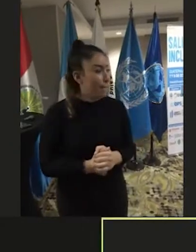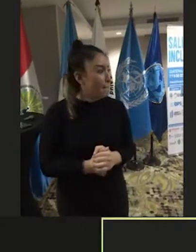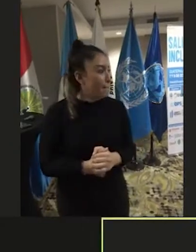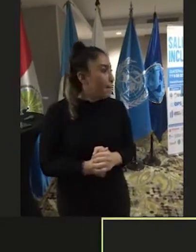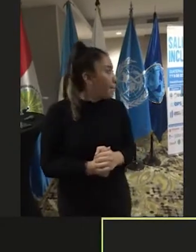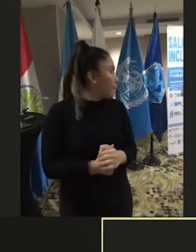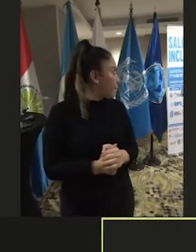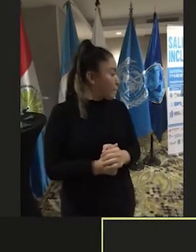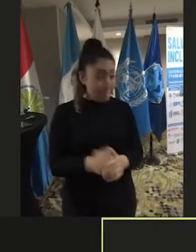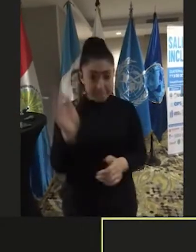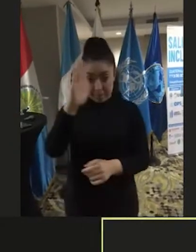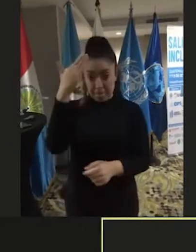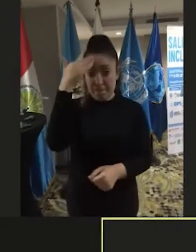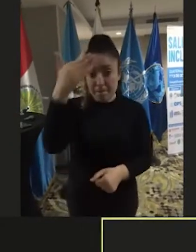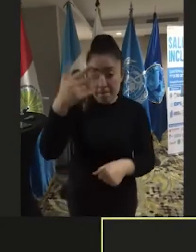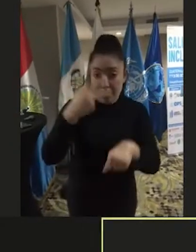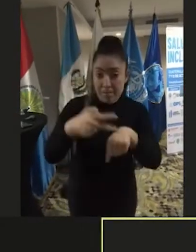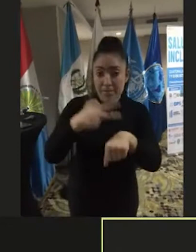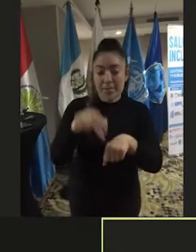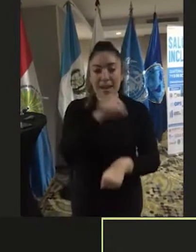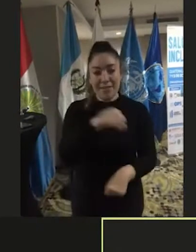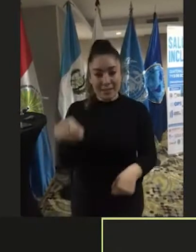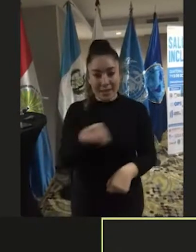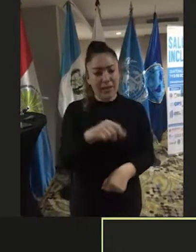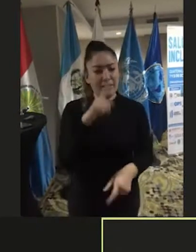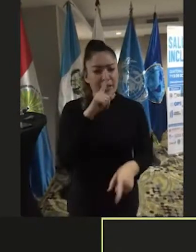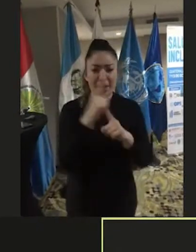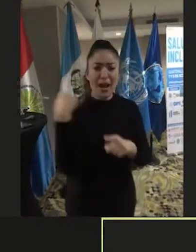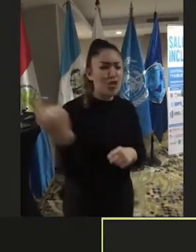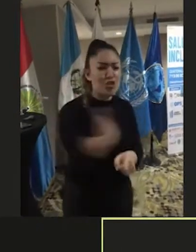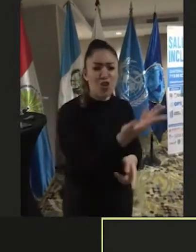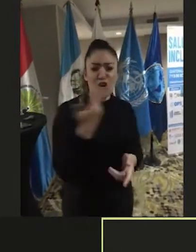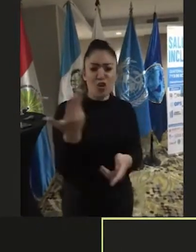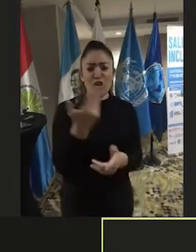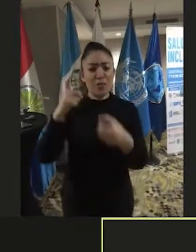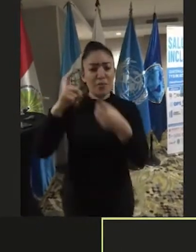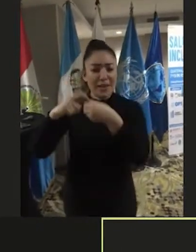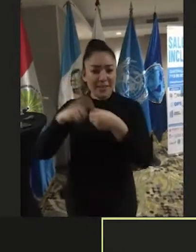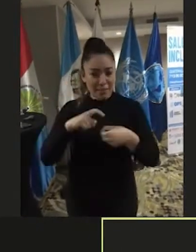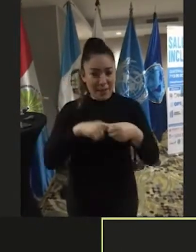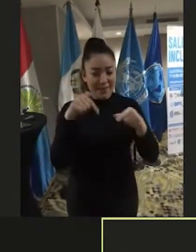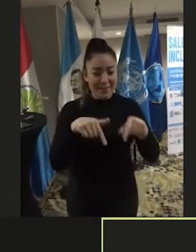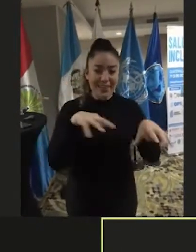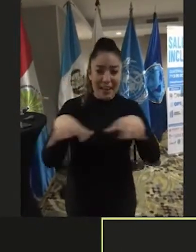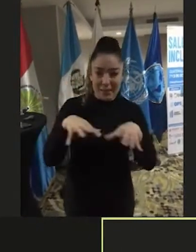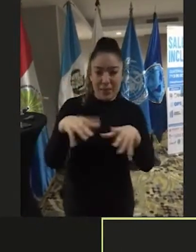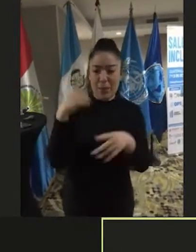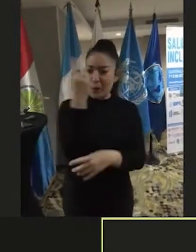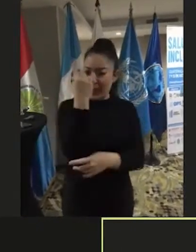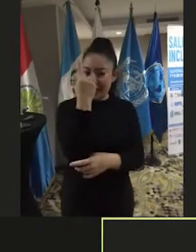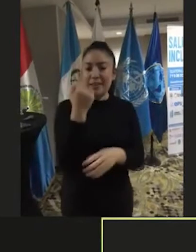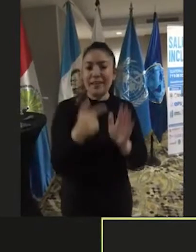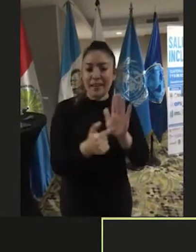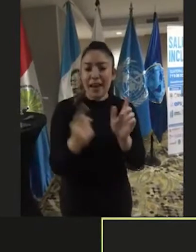Buenas tardes, Sebastián, y a todos los participantes de este importantísimo